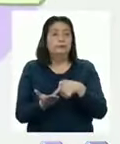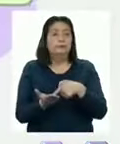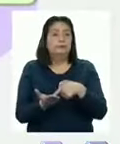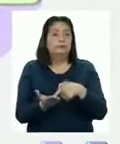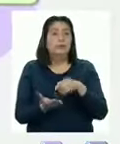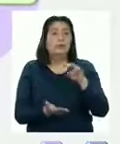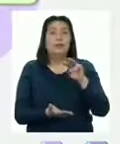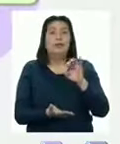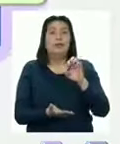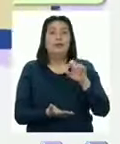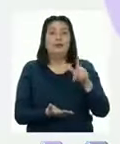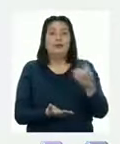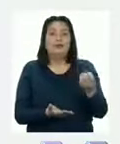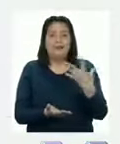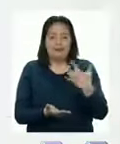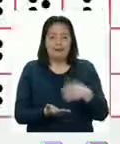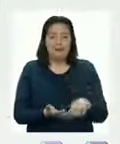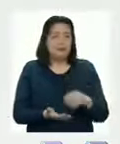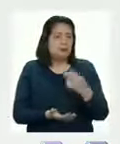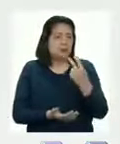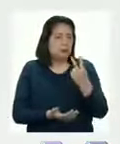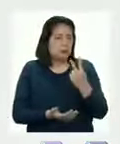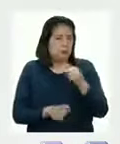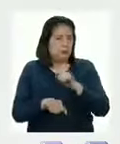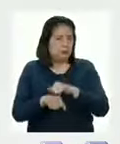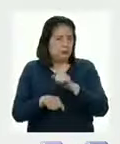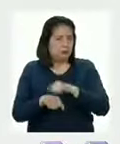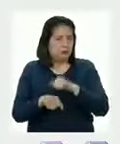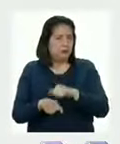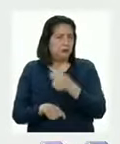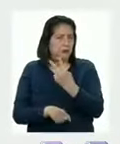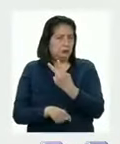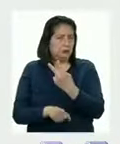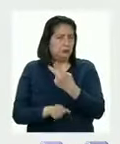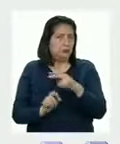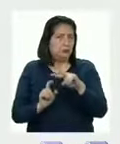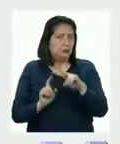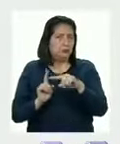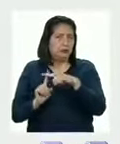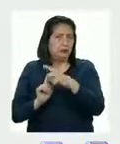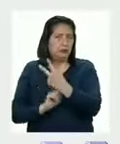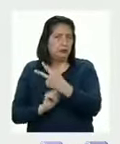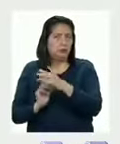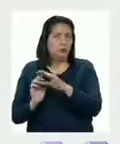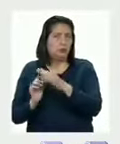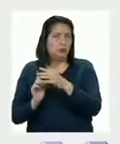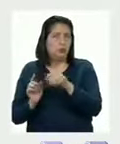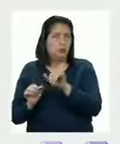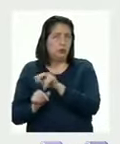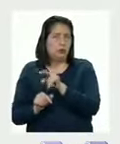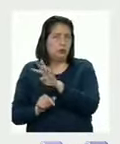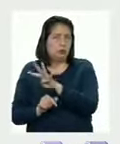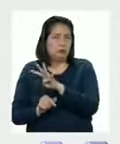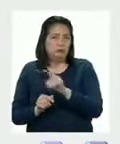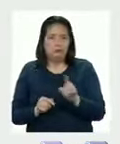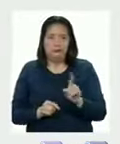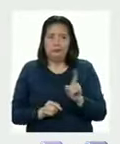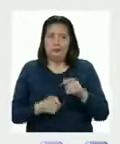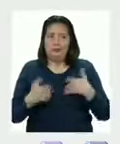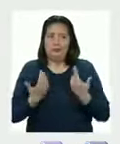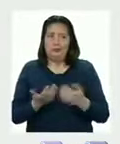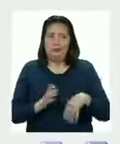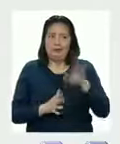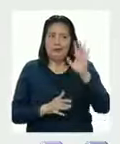Manuel dice que dos piedritas en la casilla del dos Hacen un total de cuatro Y como en cada casilla no puede haber